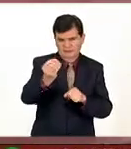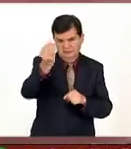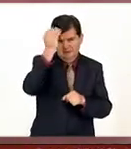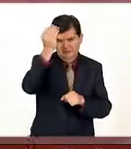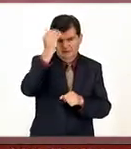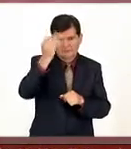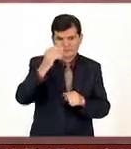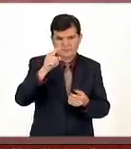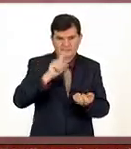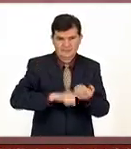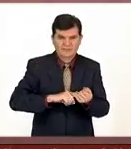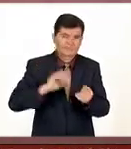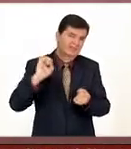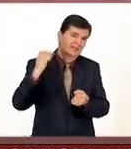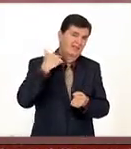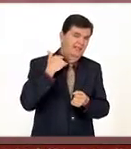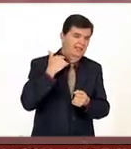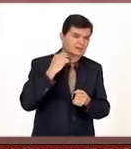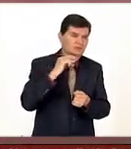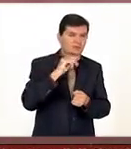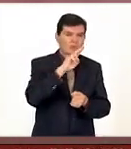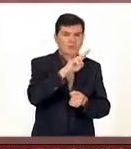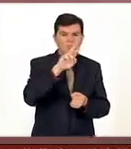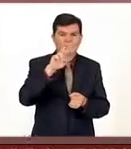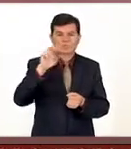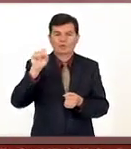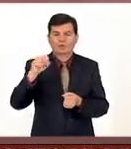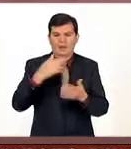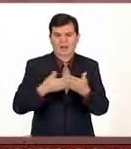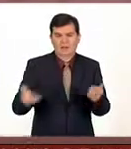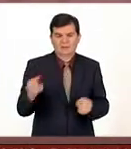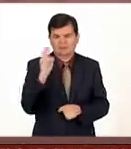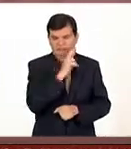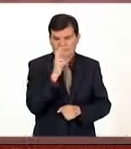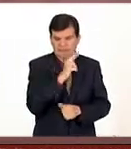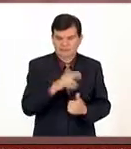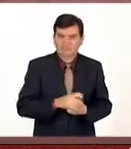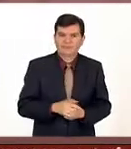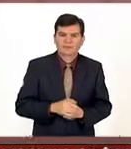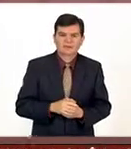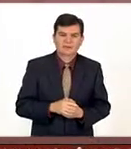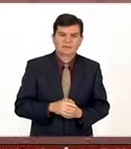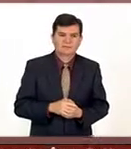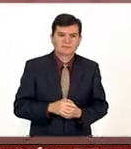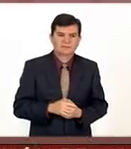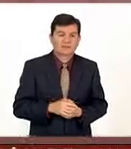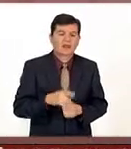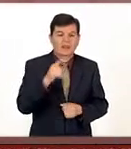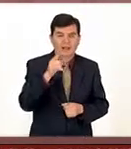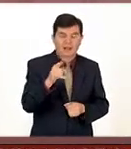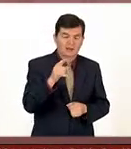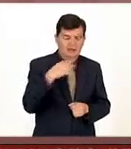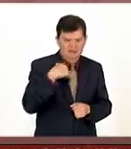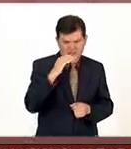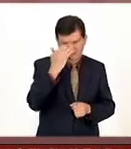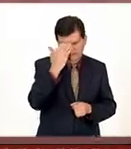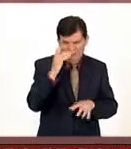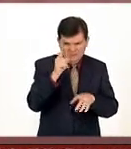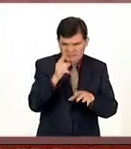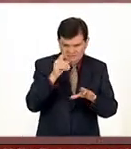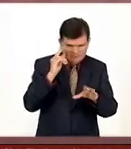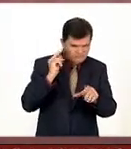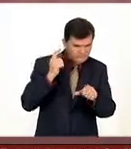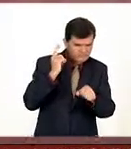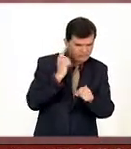en la ex Unión Soviética hoy Rusia entonces en particular yo me concentré en el